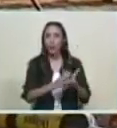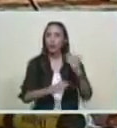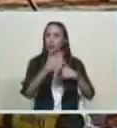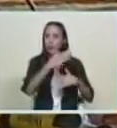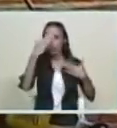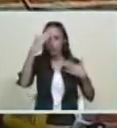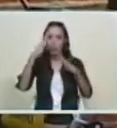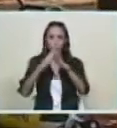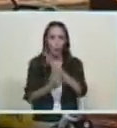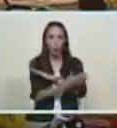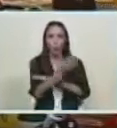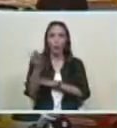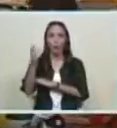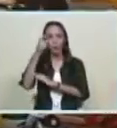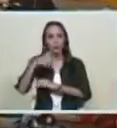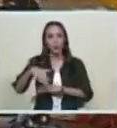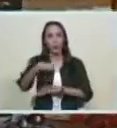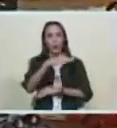gobernador